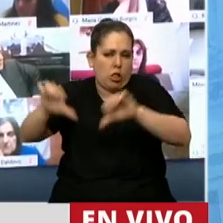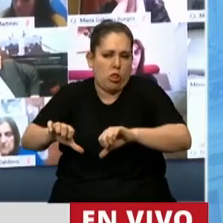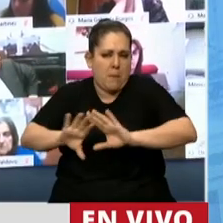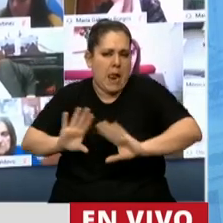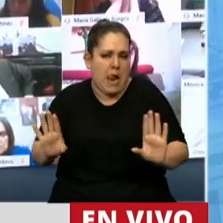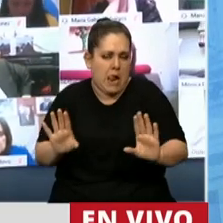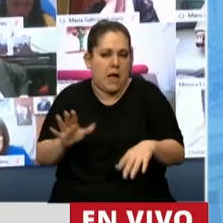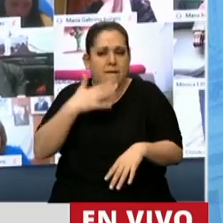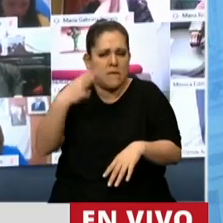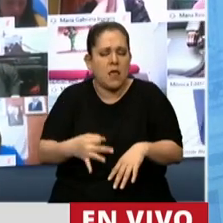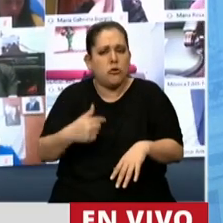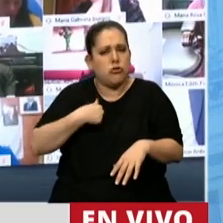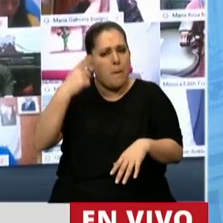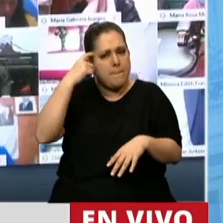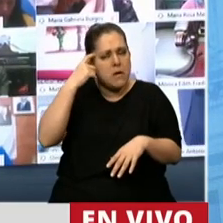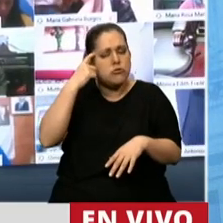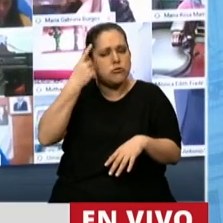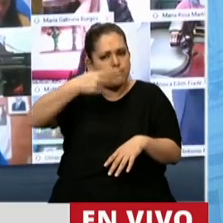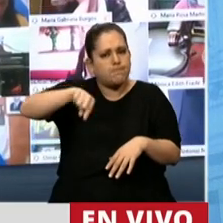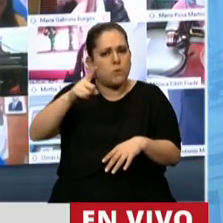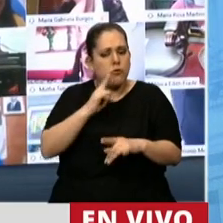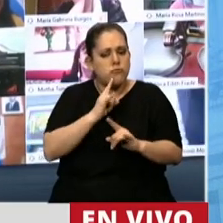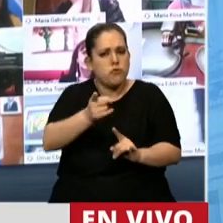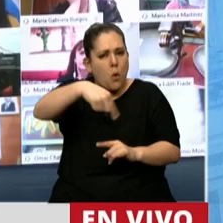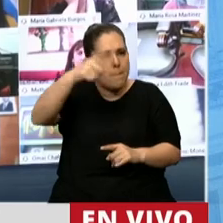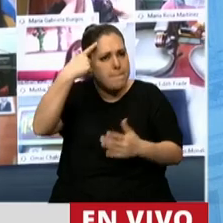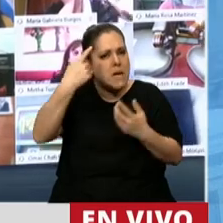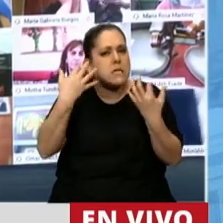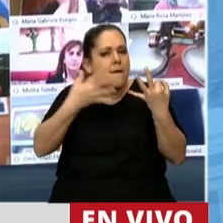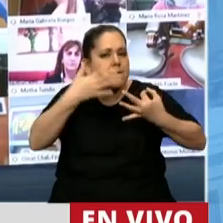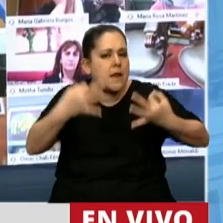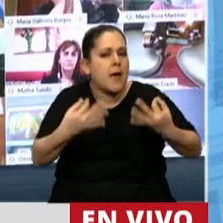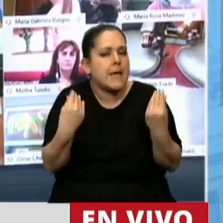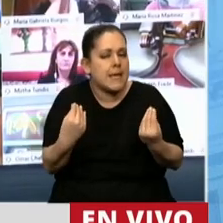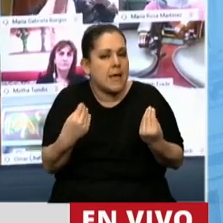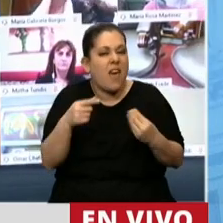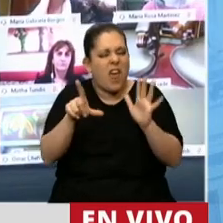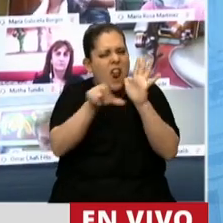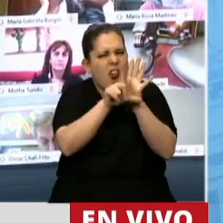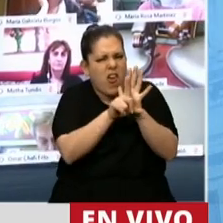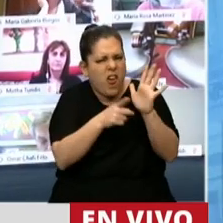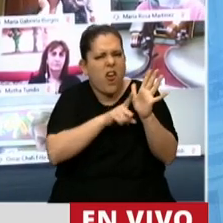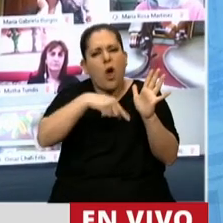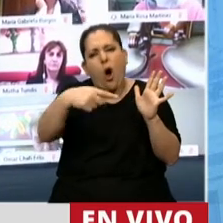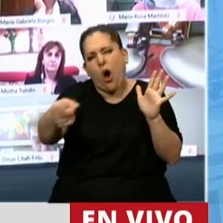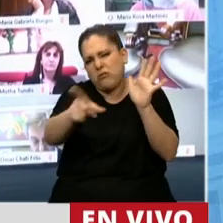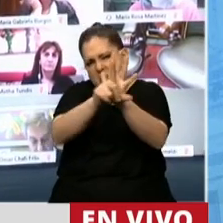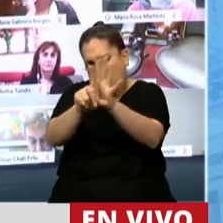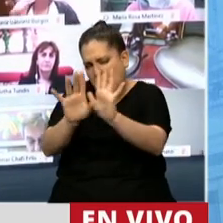Por eso la pregunta que se me ocurre que debemos hacernos en realidad en este momento es, más allá de esta ley y de otras,